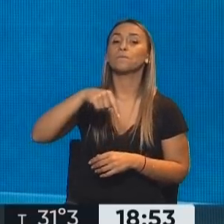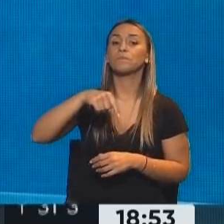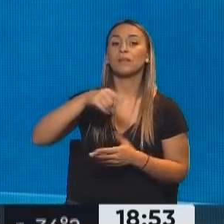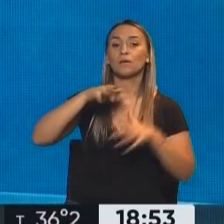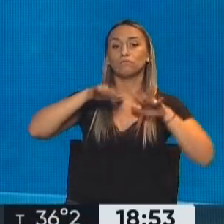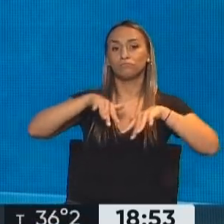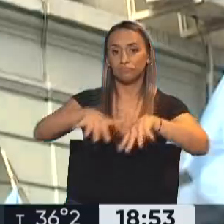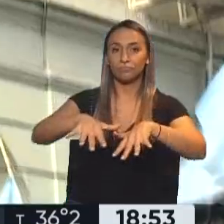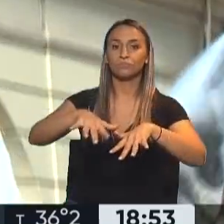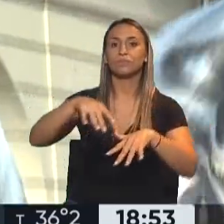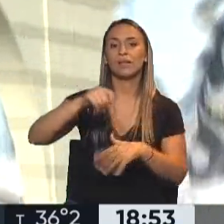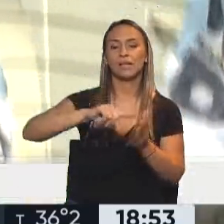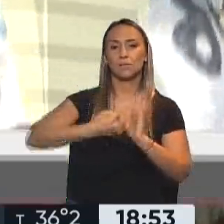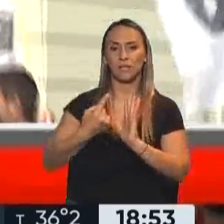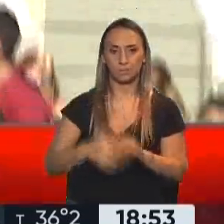Negro, pero en Cava.